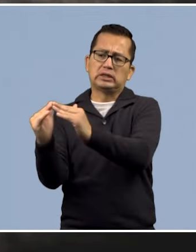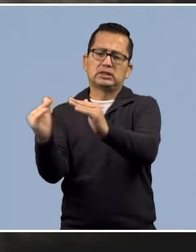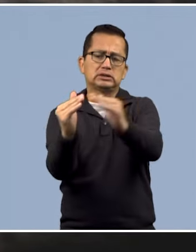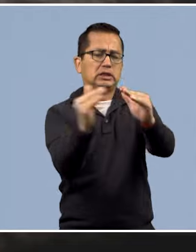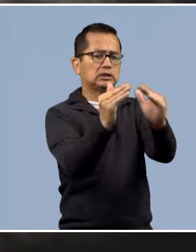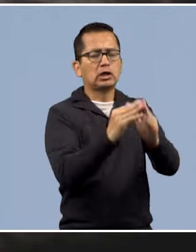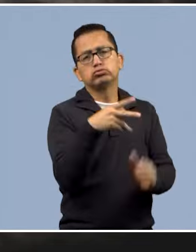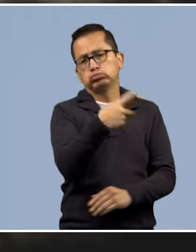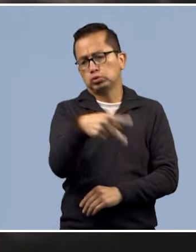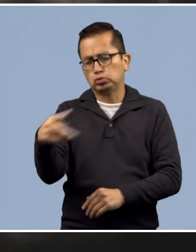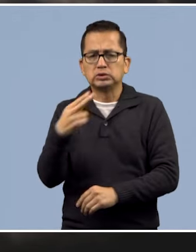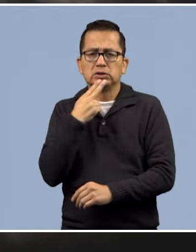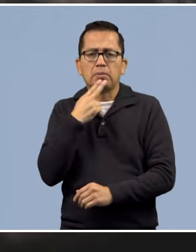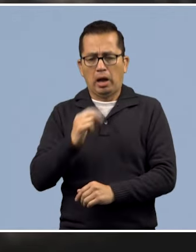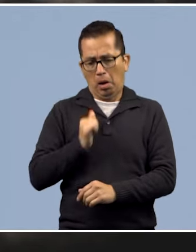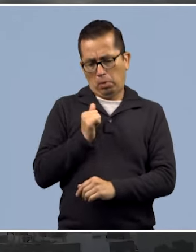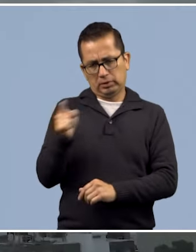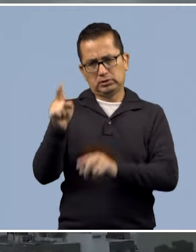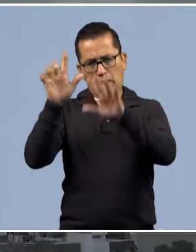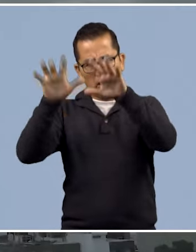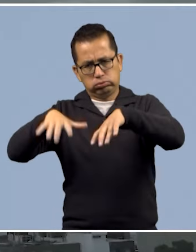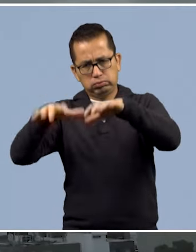habitantes que forman parte de este programa.